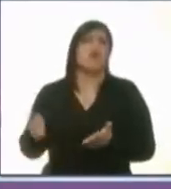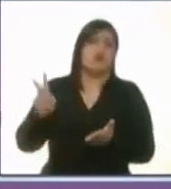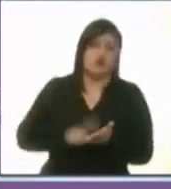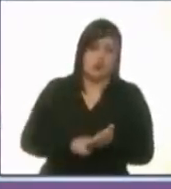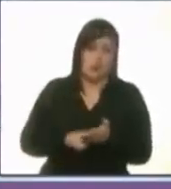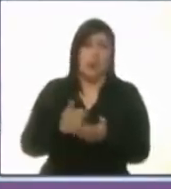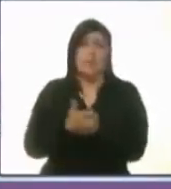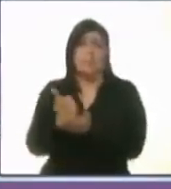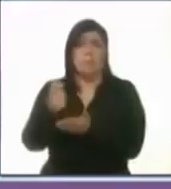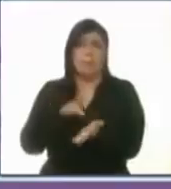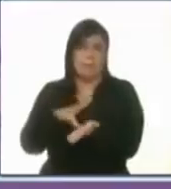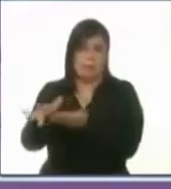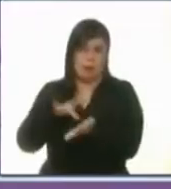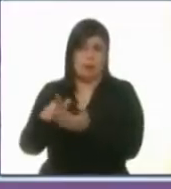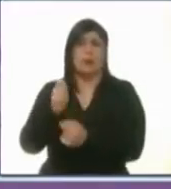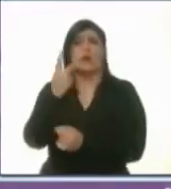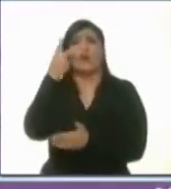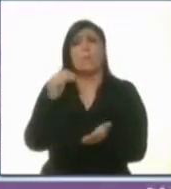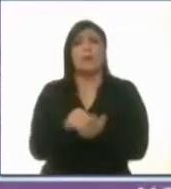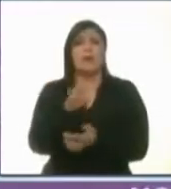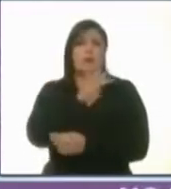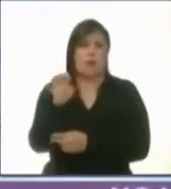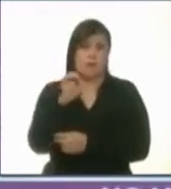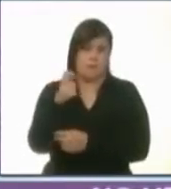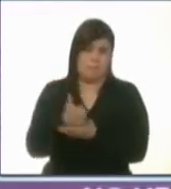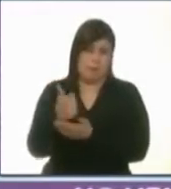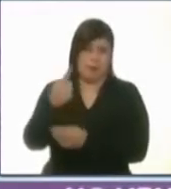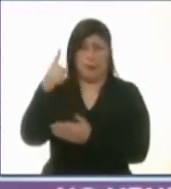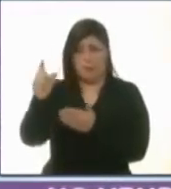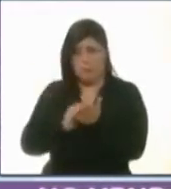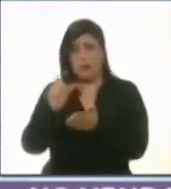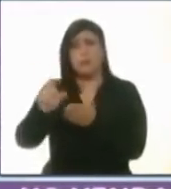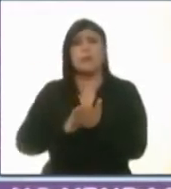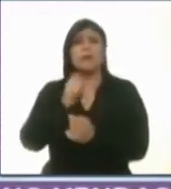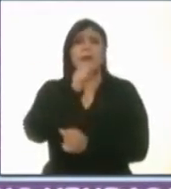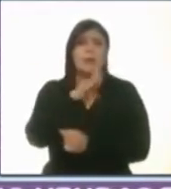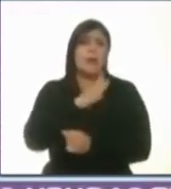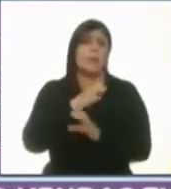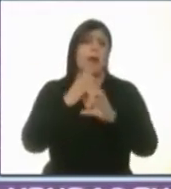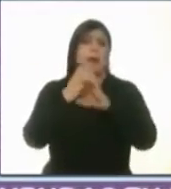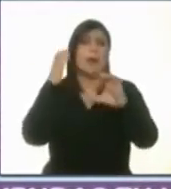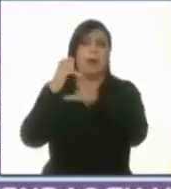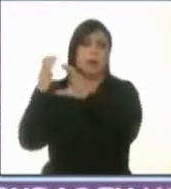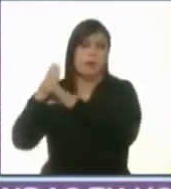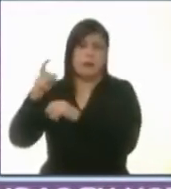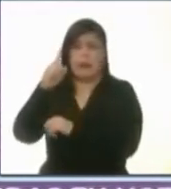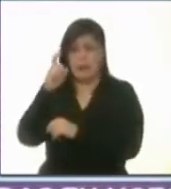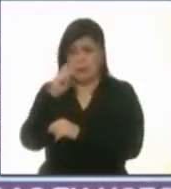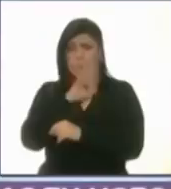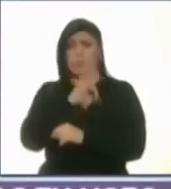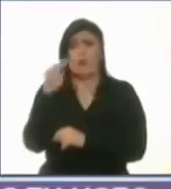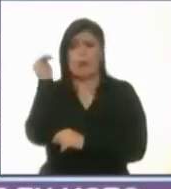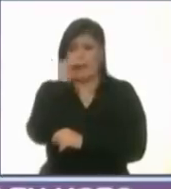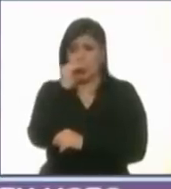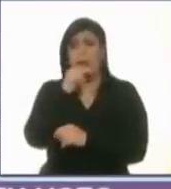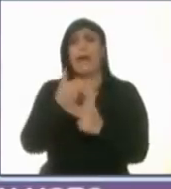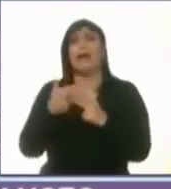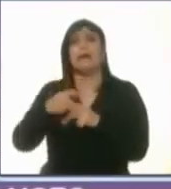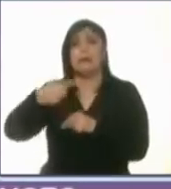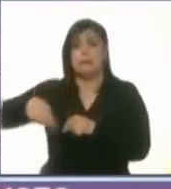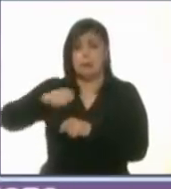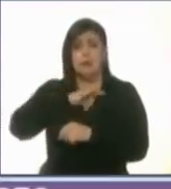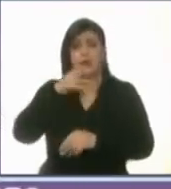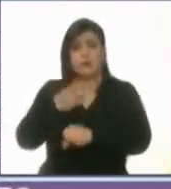su apoyo a 2400 pesos. Habrá PICPAS gratis hasta que renovemos toda la